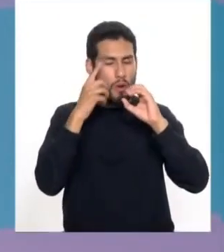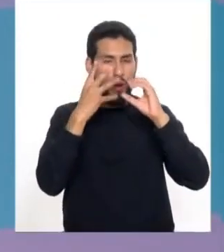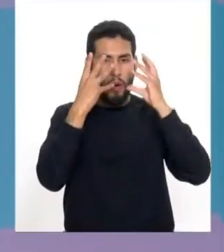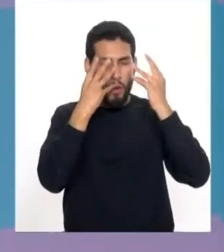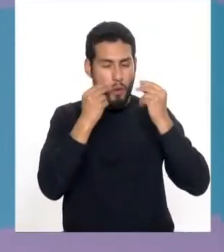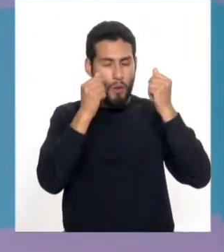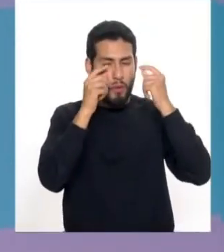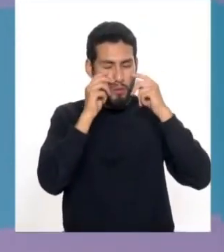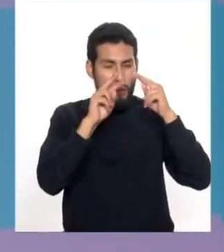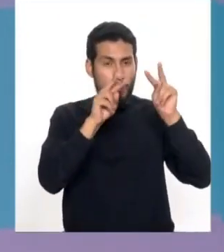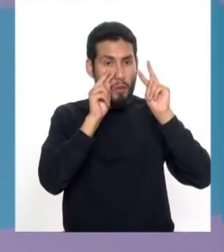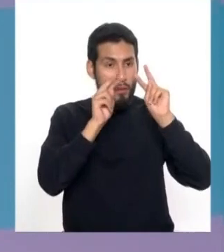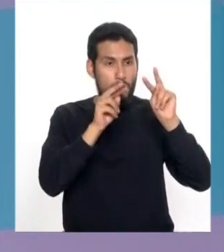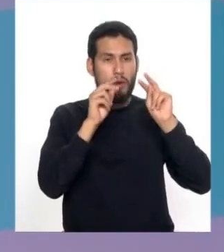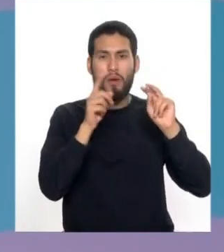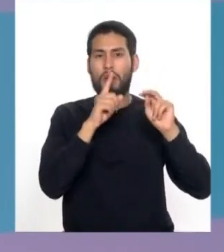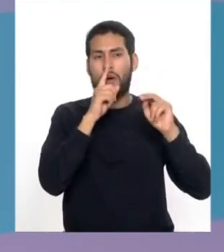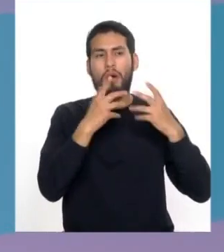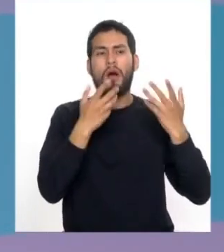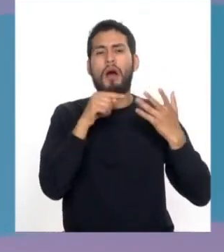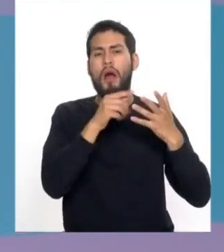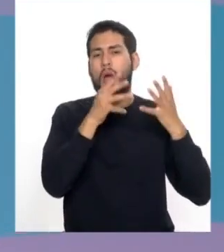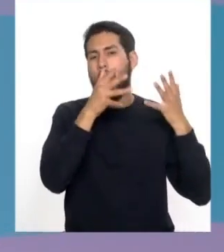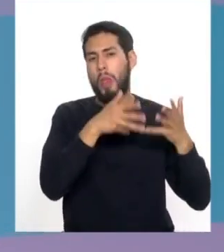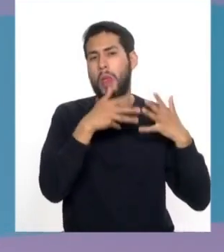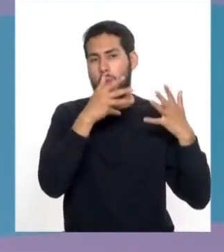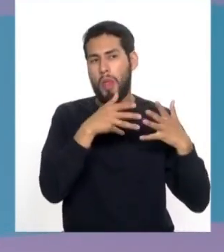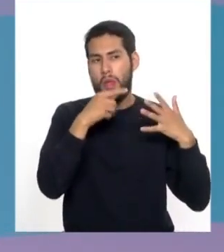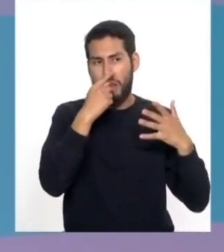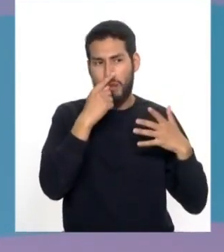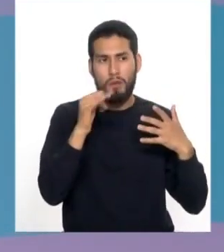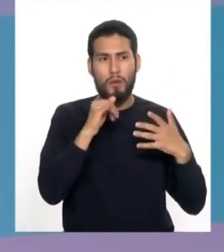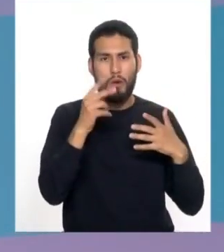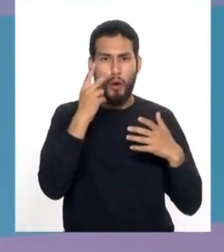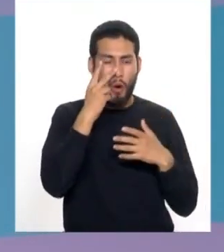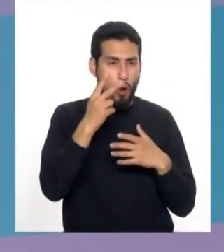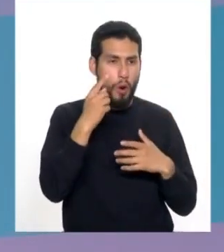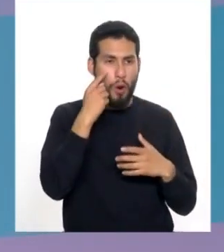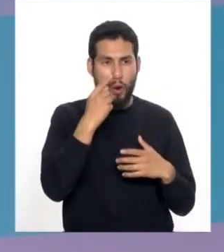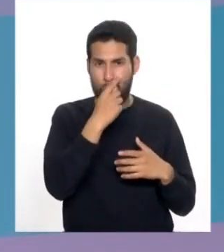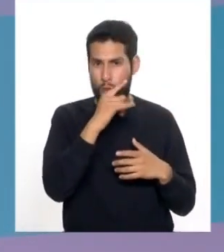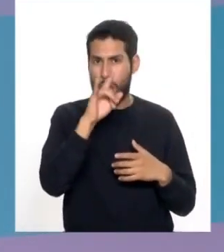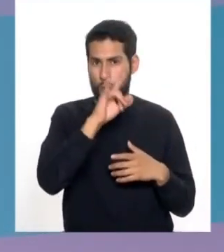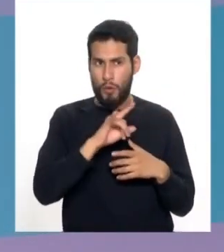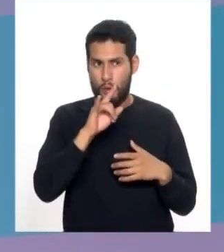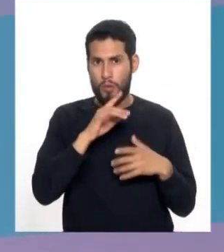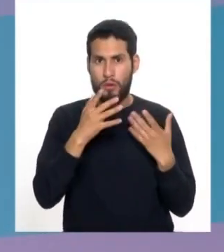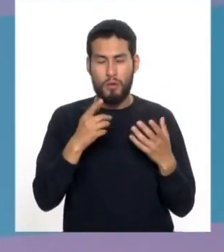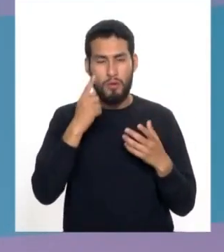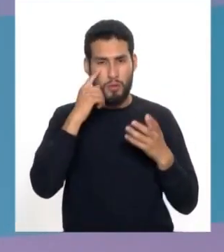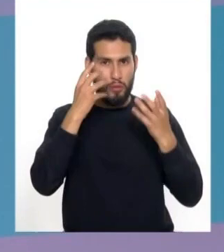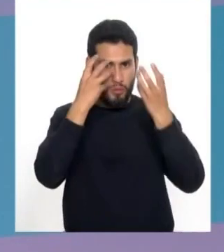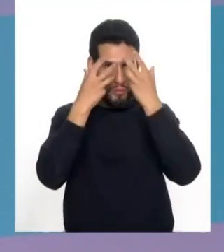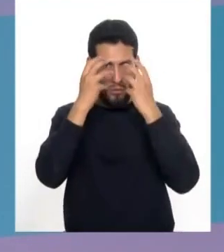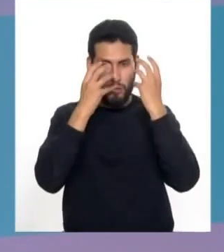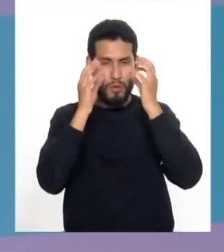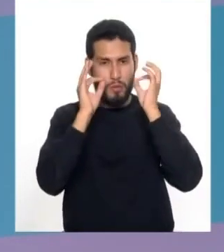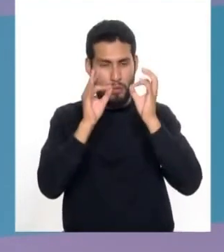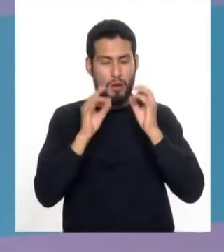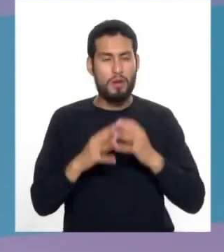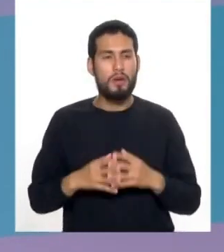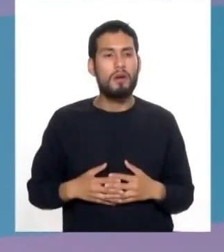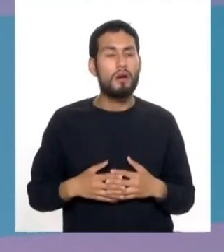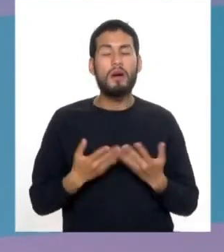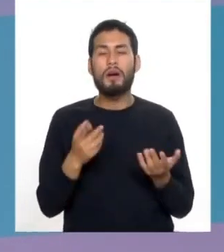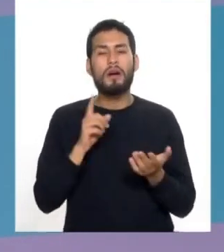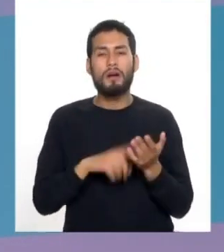para que no sea un ojo ambliope, para que sea un ojo útil, funcional completamente. Entonces pasa